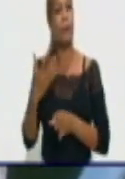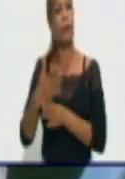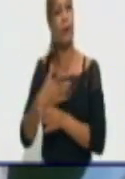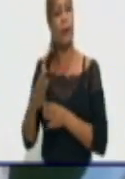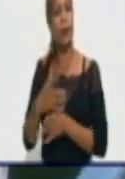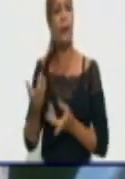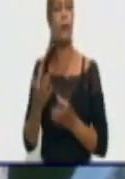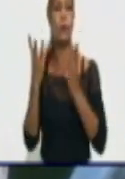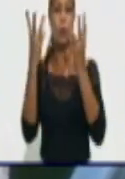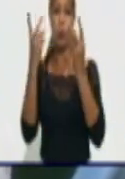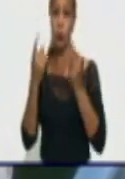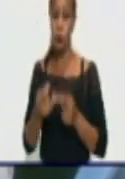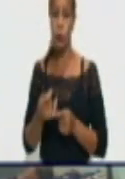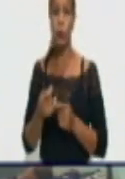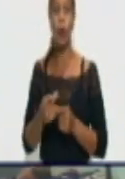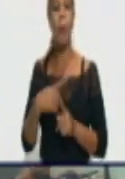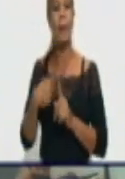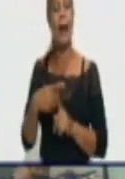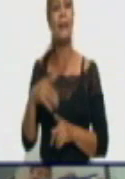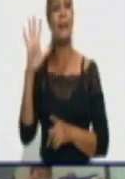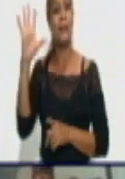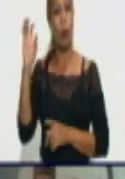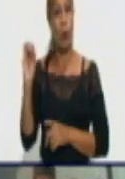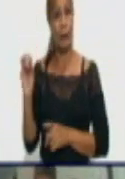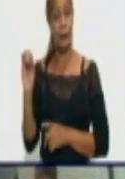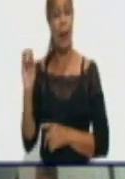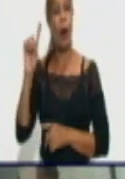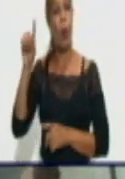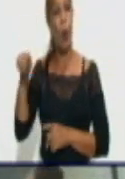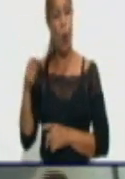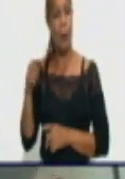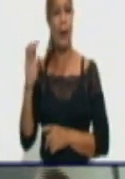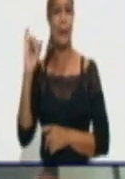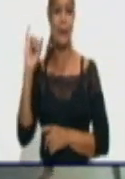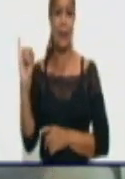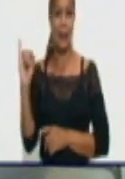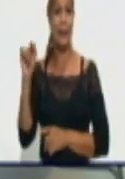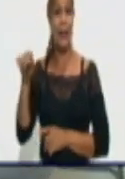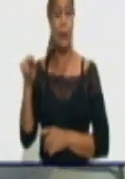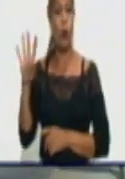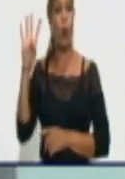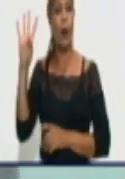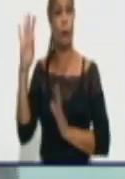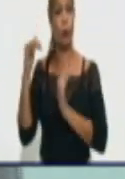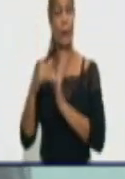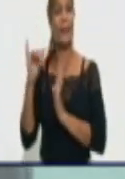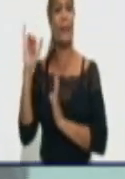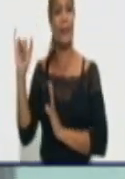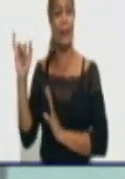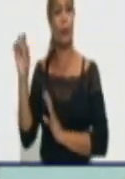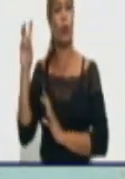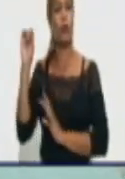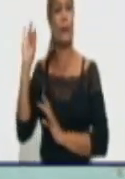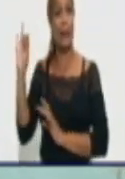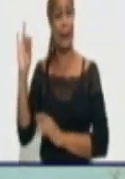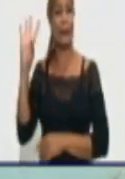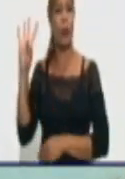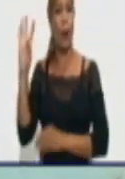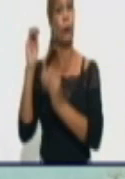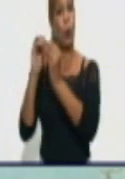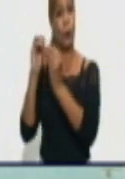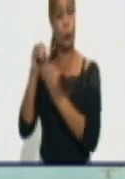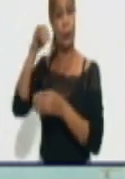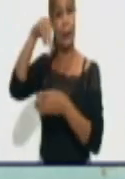casos para una tasa de incidencia de 50,6. De ellos, 4.674 son autóctonos y